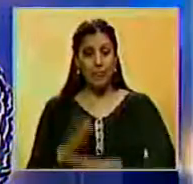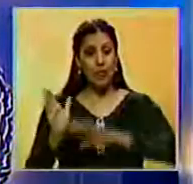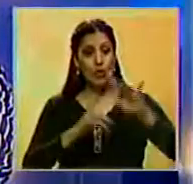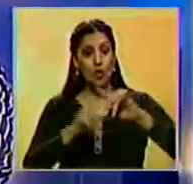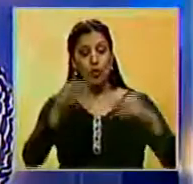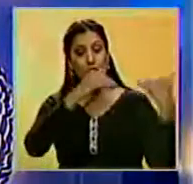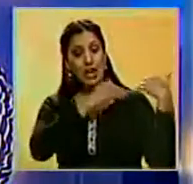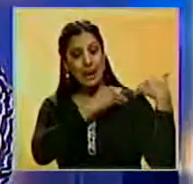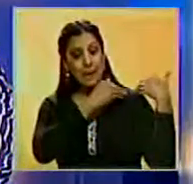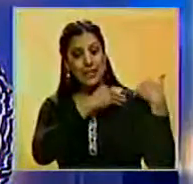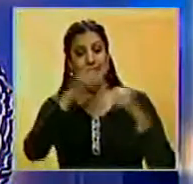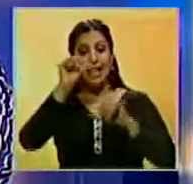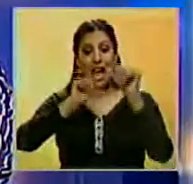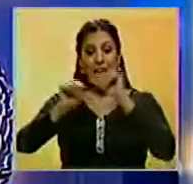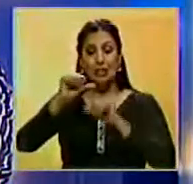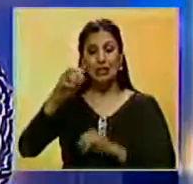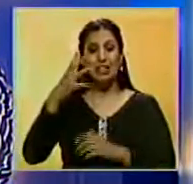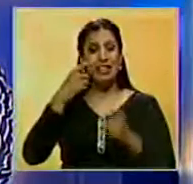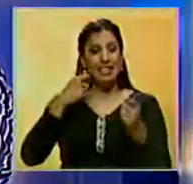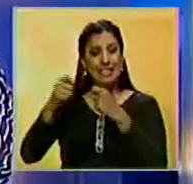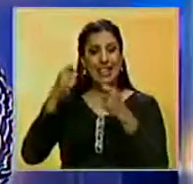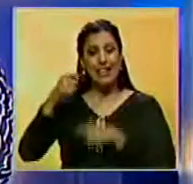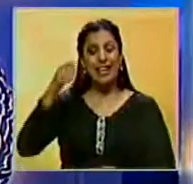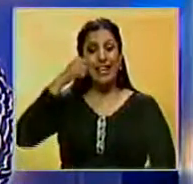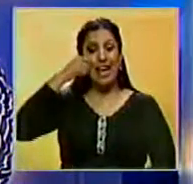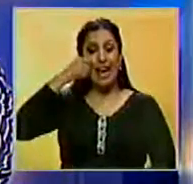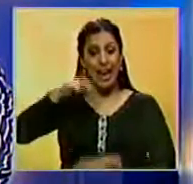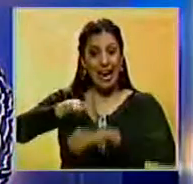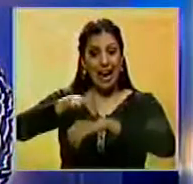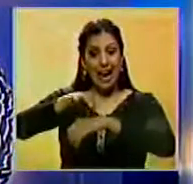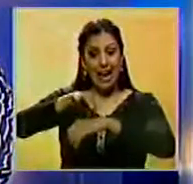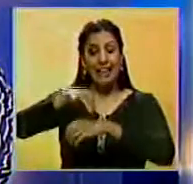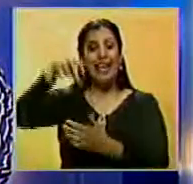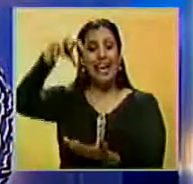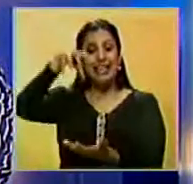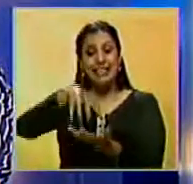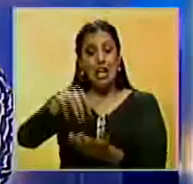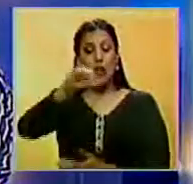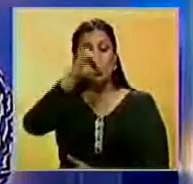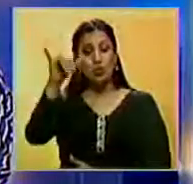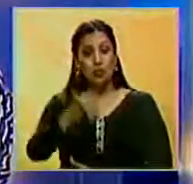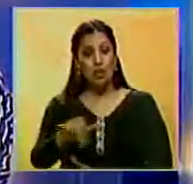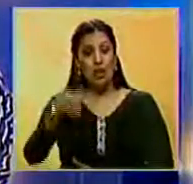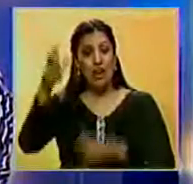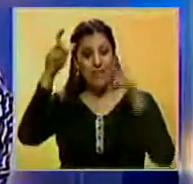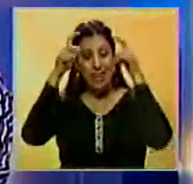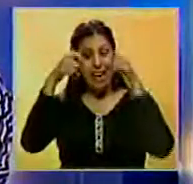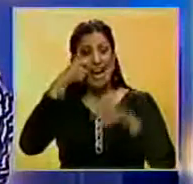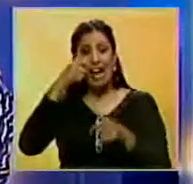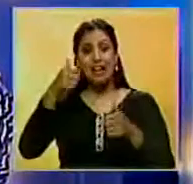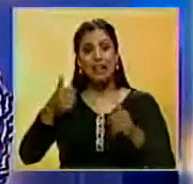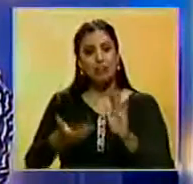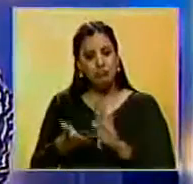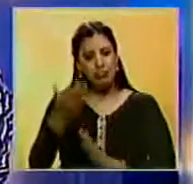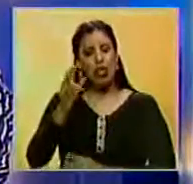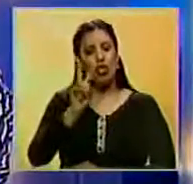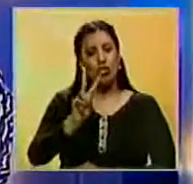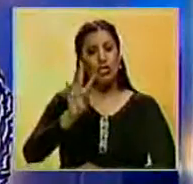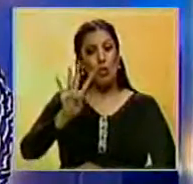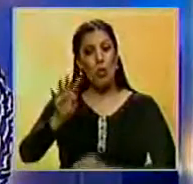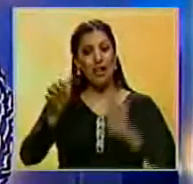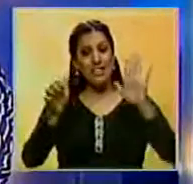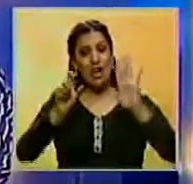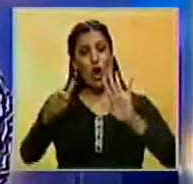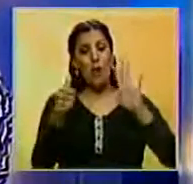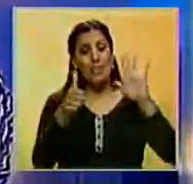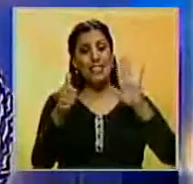Representantes de la Asociación de Expendedores de Carne en el Estado Zulia señalan que el rubro ha experimentado un incremento de 246,66